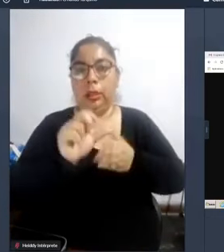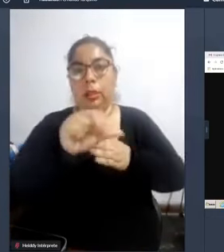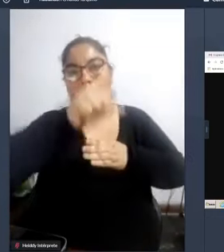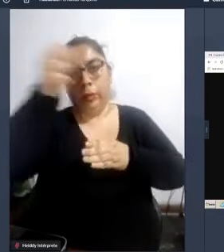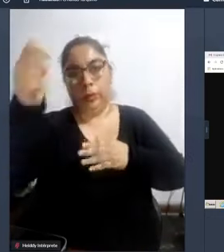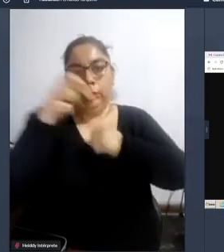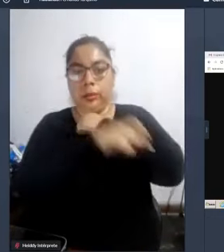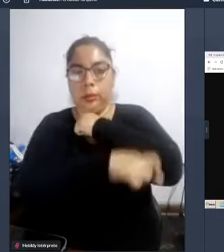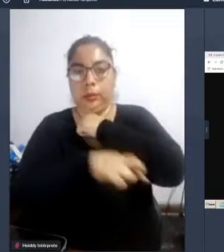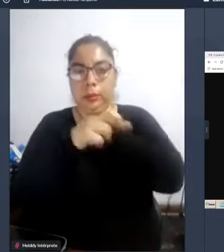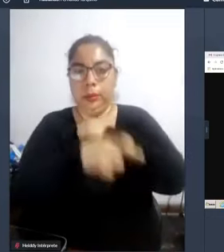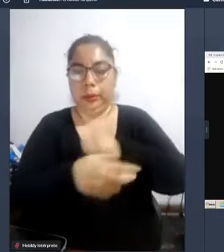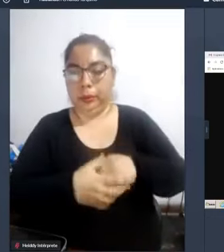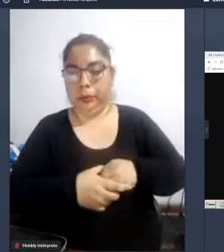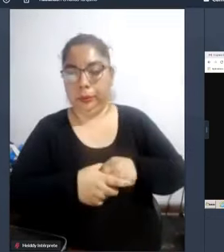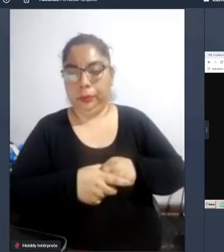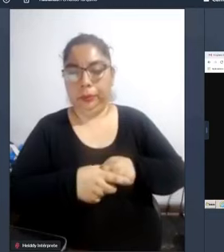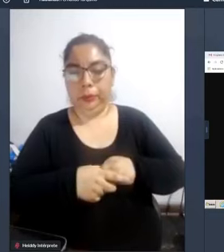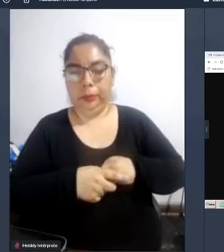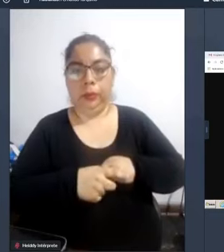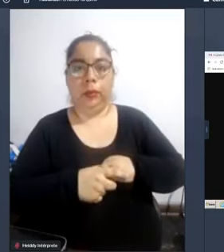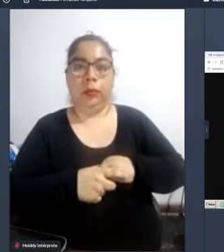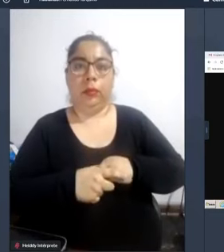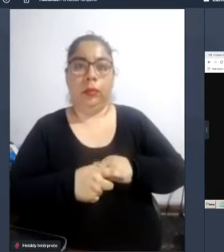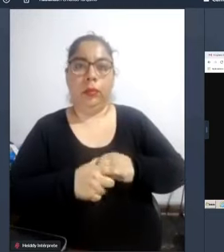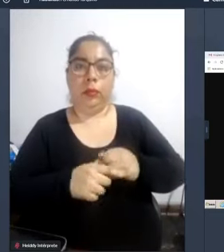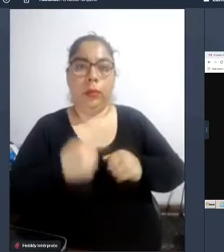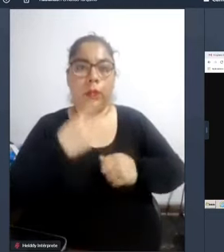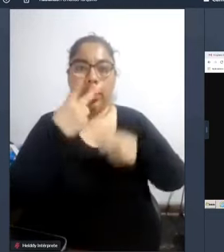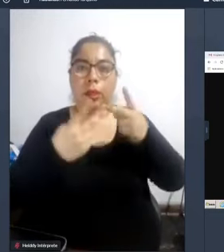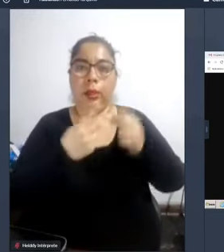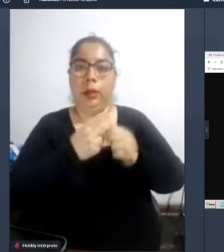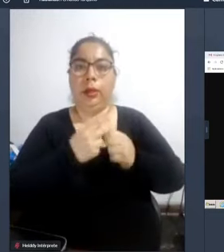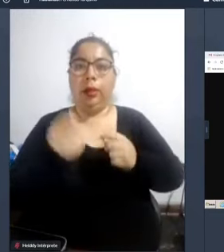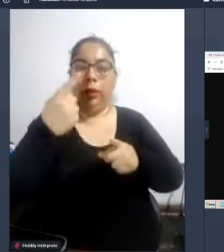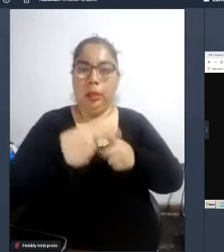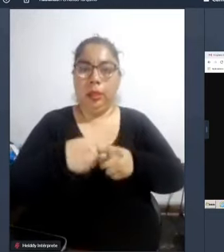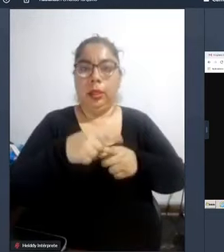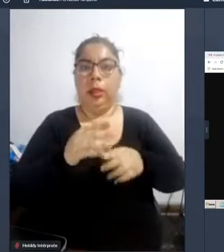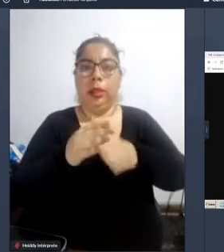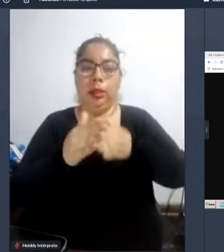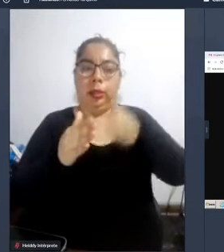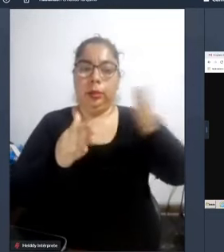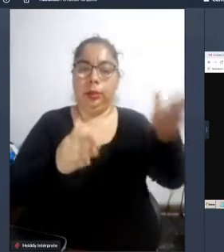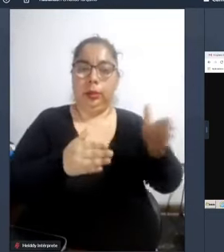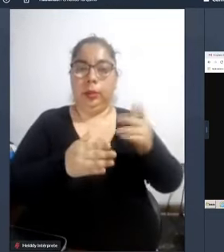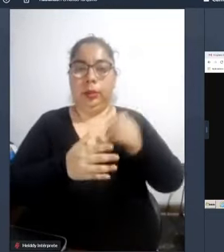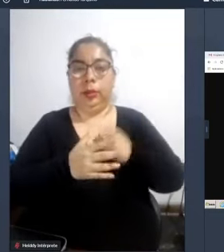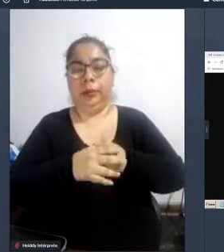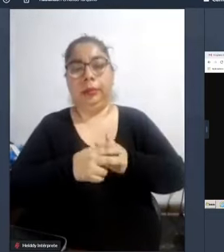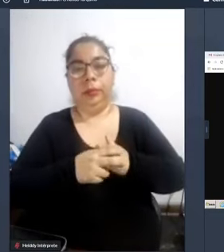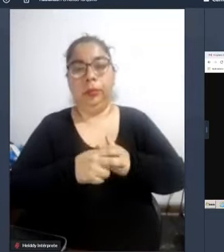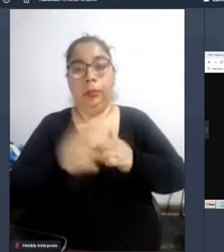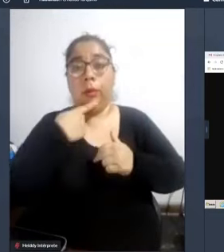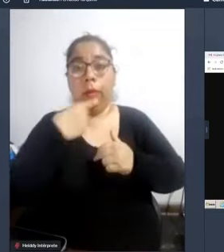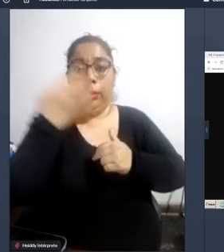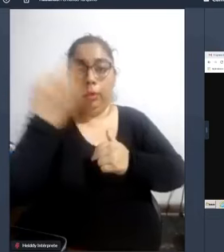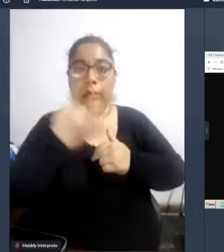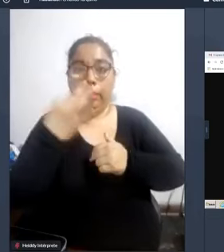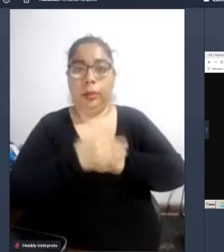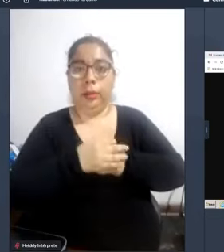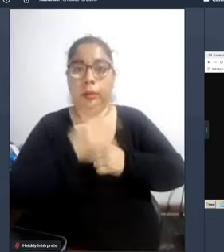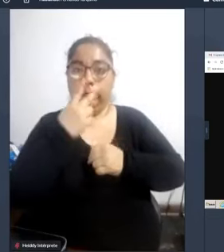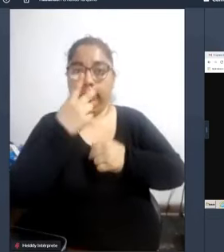ciudad del país y encima están ocupando el carril de la izquierda ¿no? entonces la verdad se están